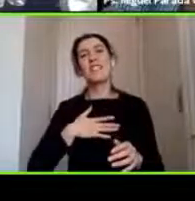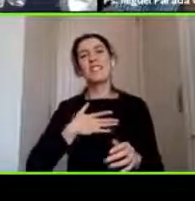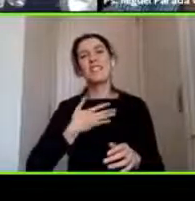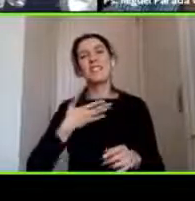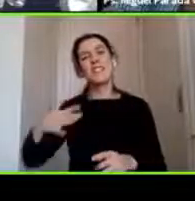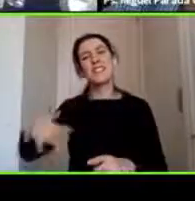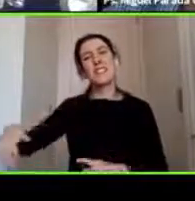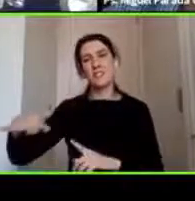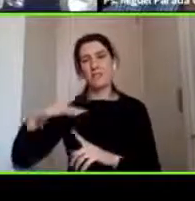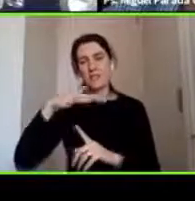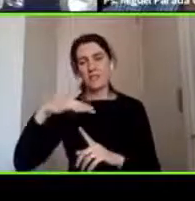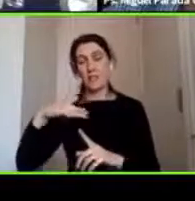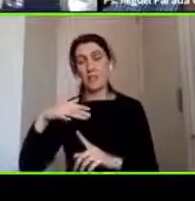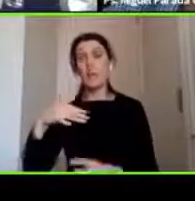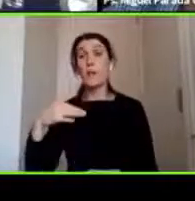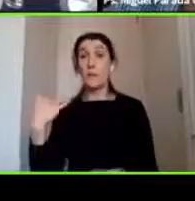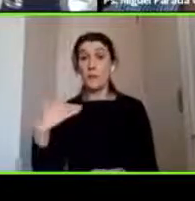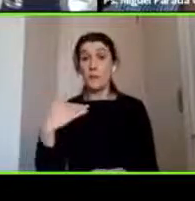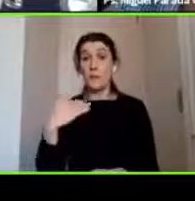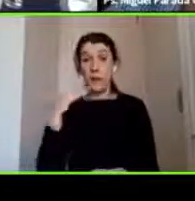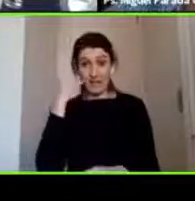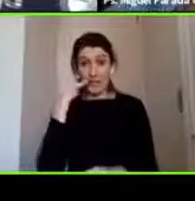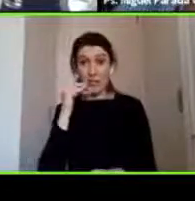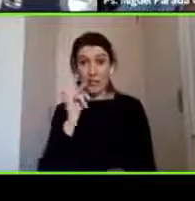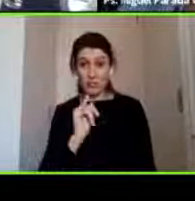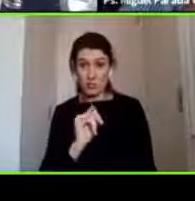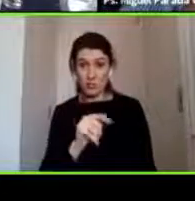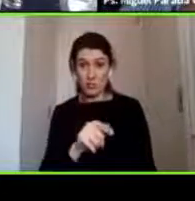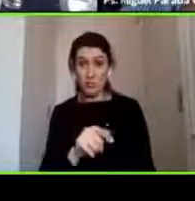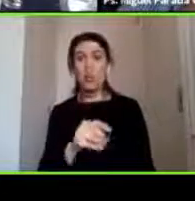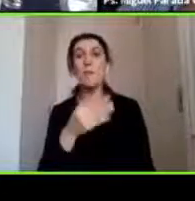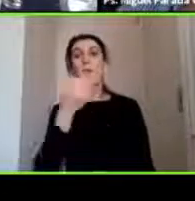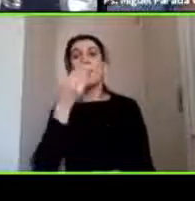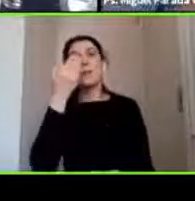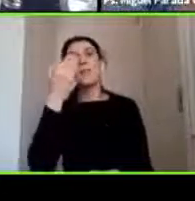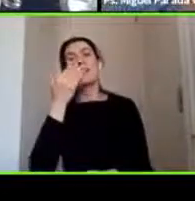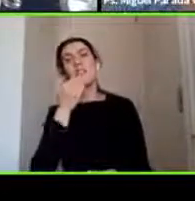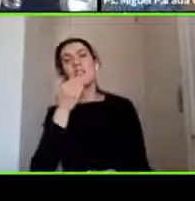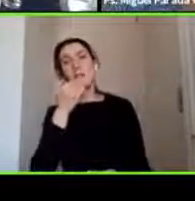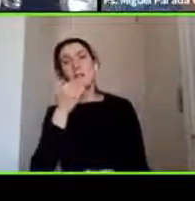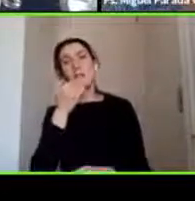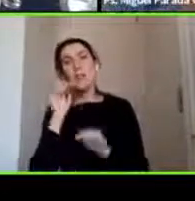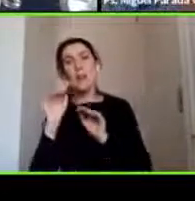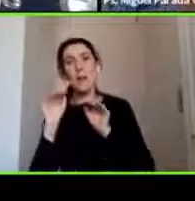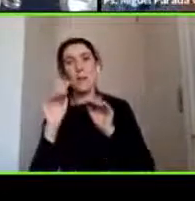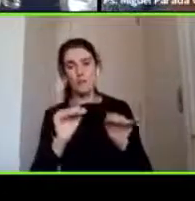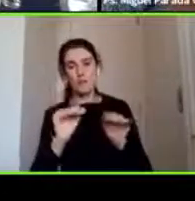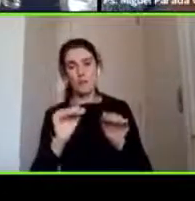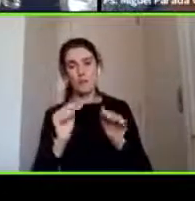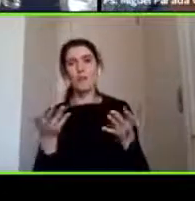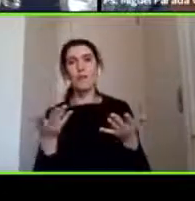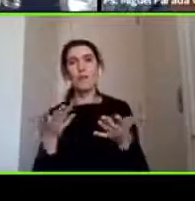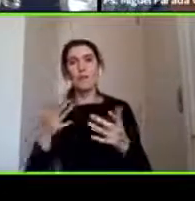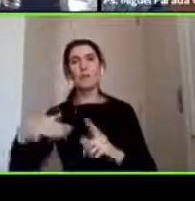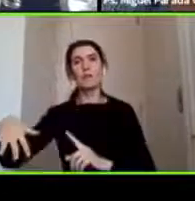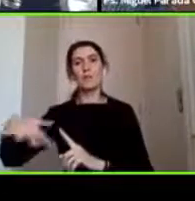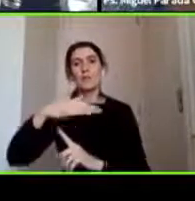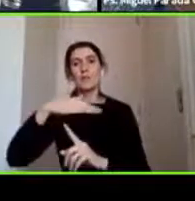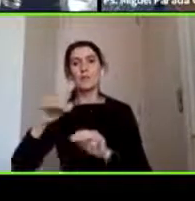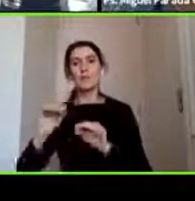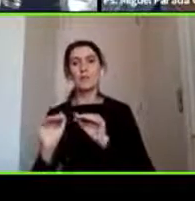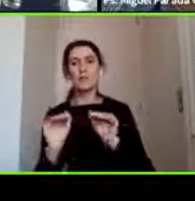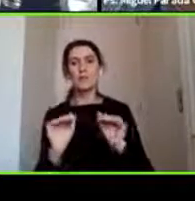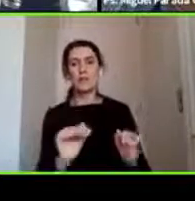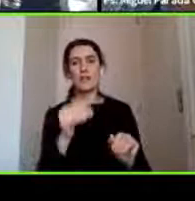lo que le puede pasar al niño sino también los apoyos que se dan desde afuera lo que el contexto también aporta a ese niño para su